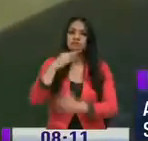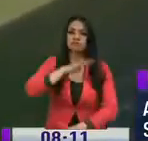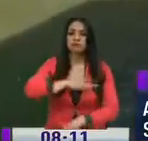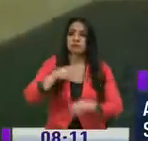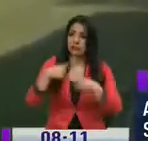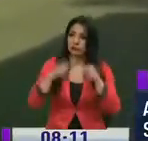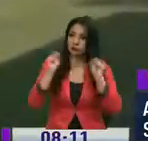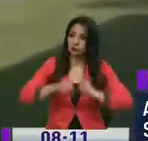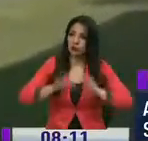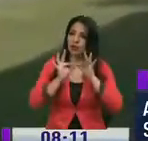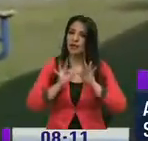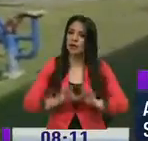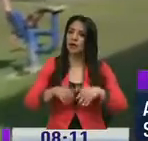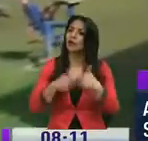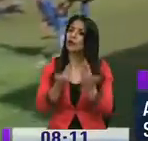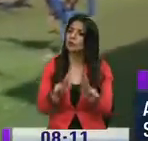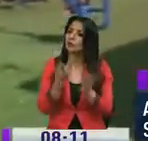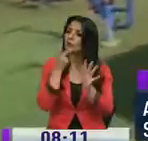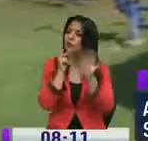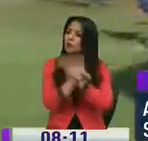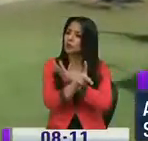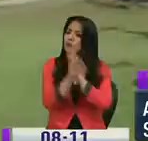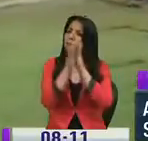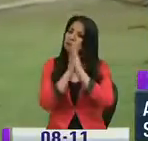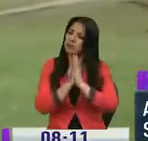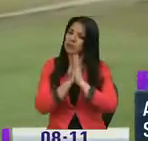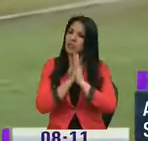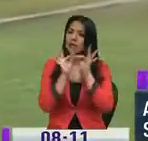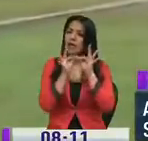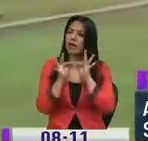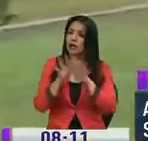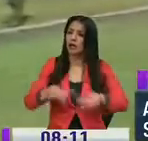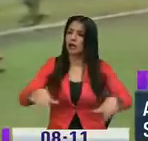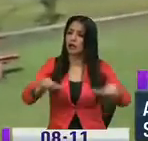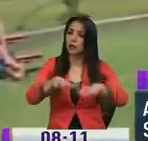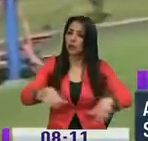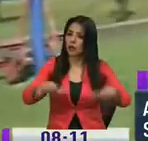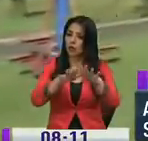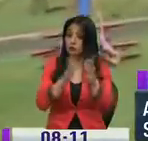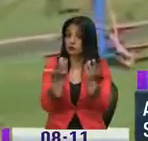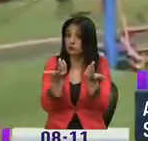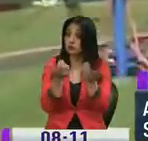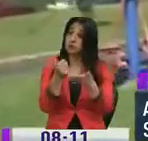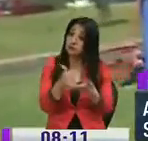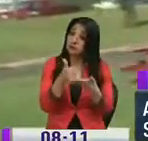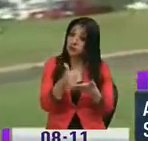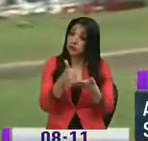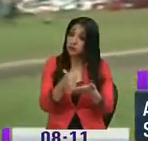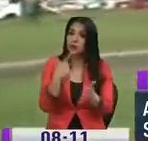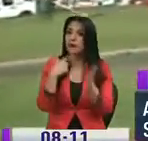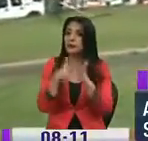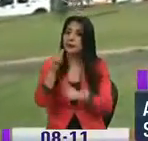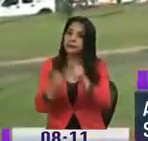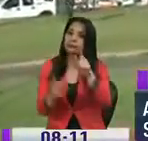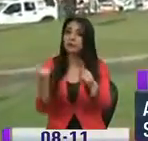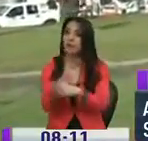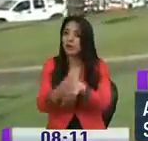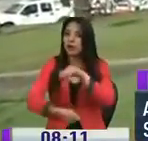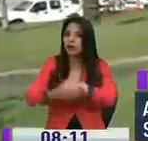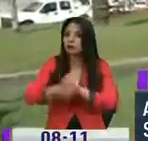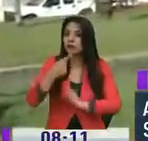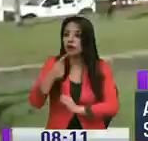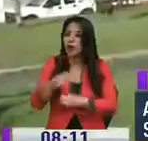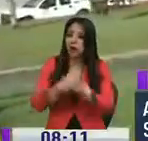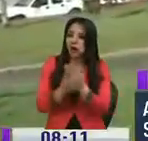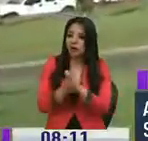intervenir. ¿Cómo se puede solicitar entonces que sea decente este espacio que también puede ser una guarida de delincuentes? Claro que sí. Lo podemos hacer